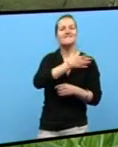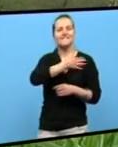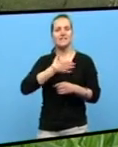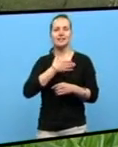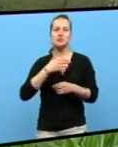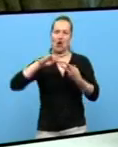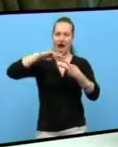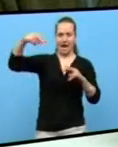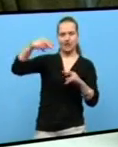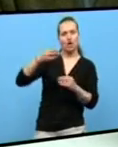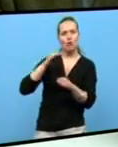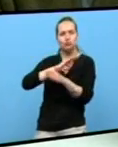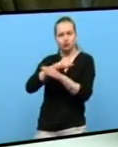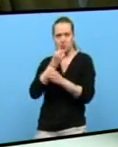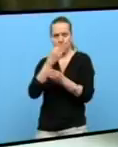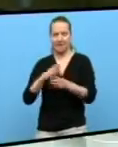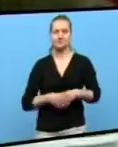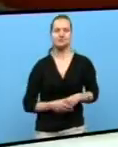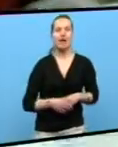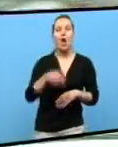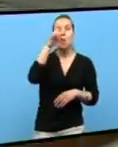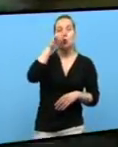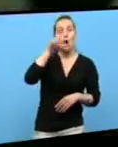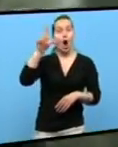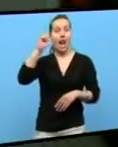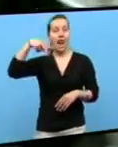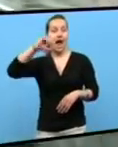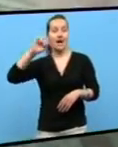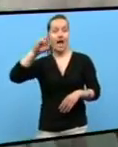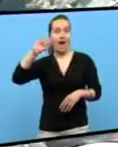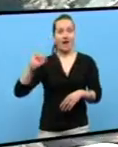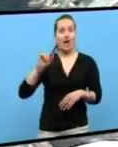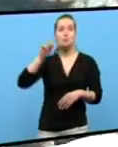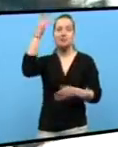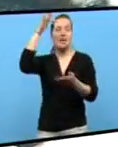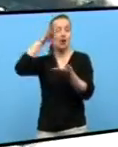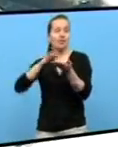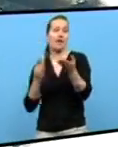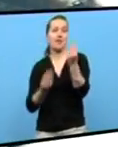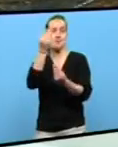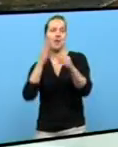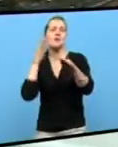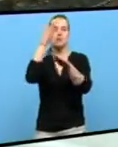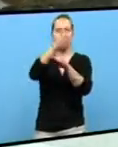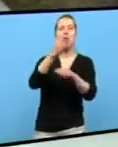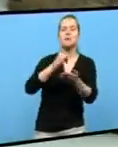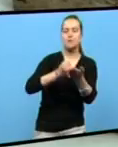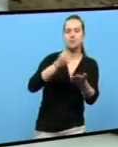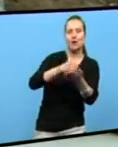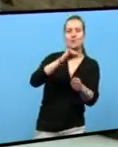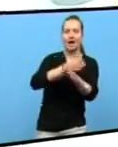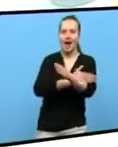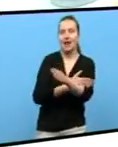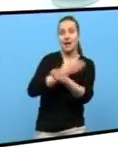genética de ganado En Láncara, en Lugo, milleiros de persoas acoden cada 1º de maio a degustar esta carne á feira da Tenreira